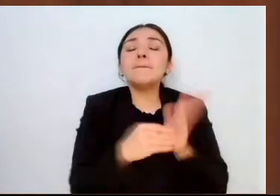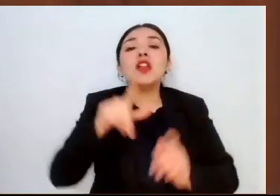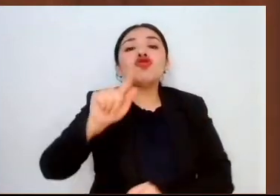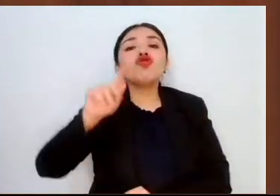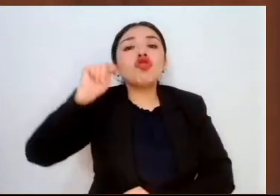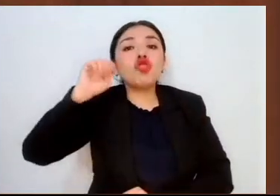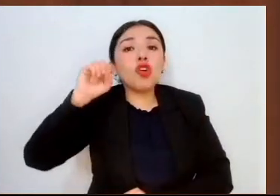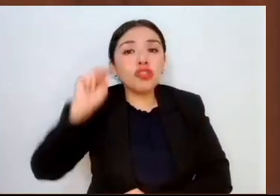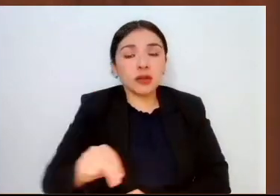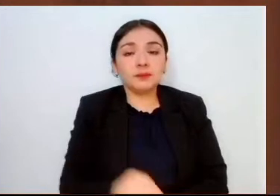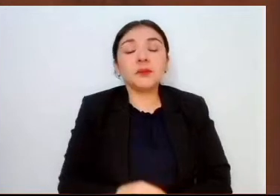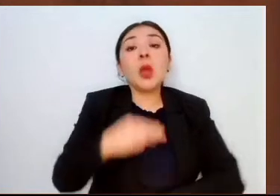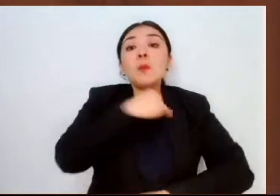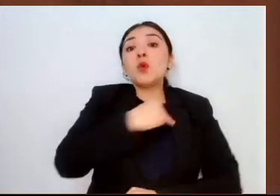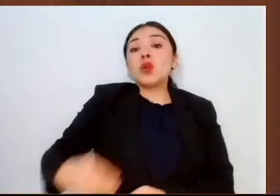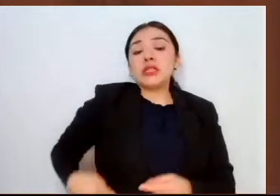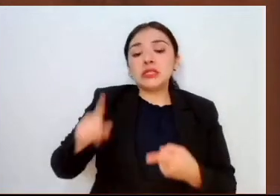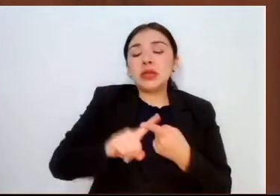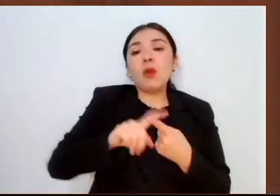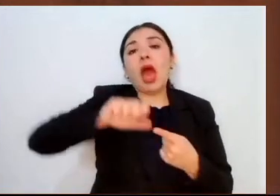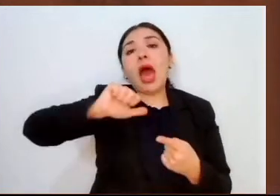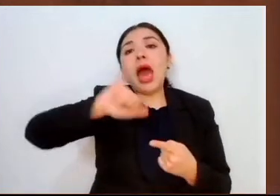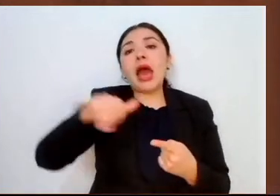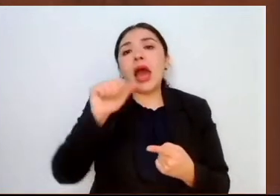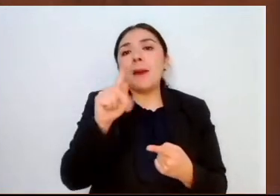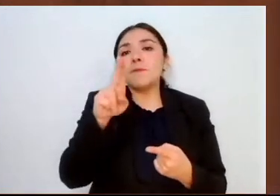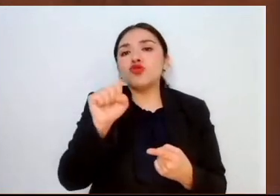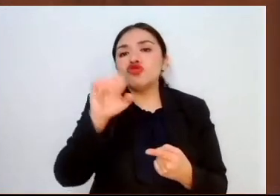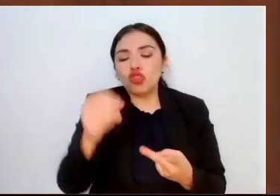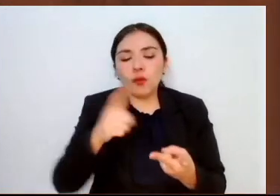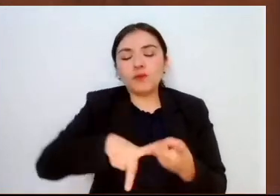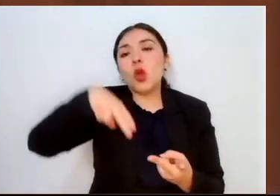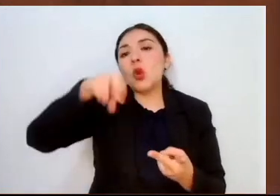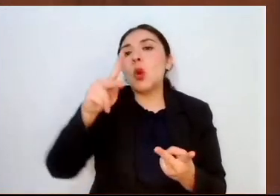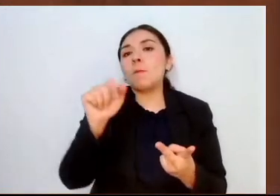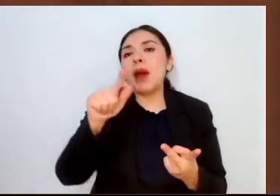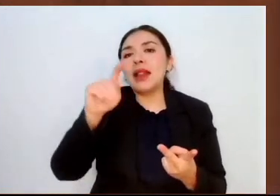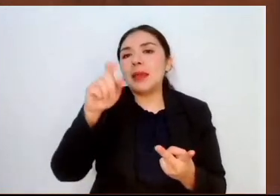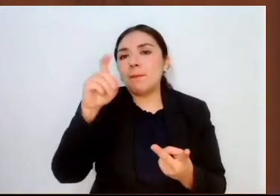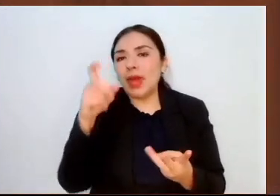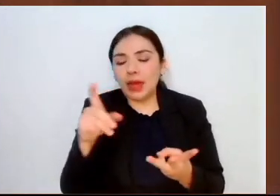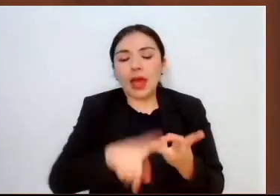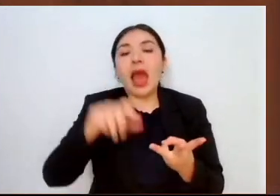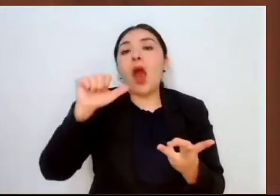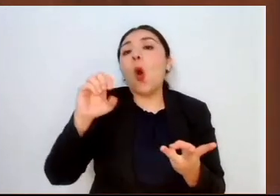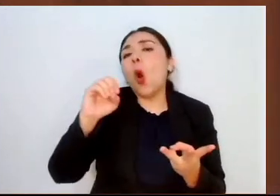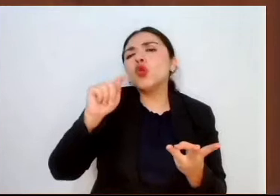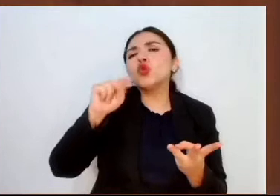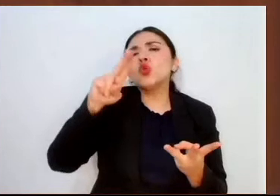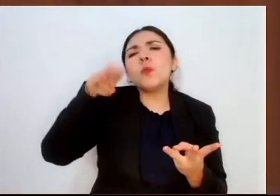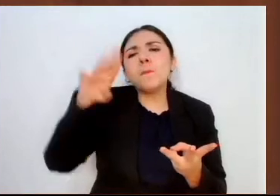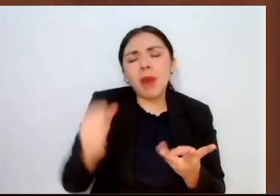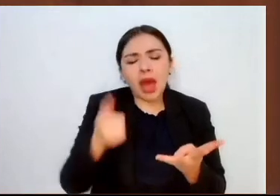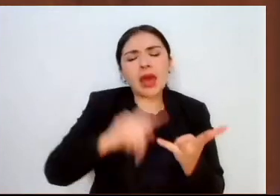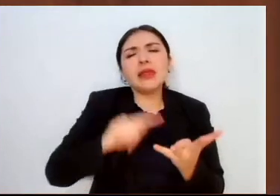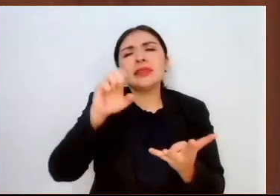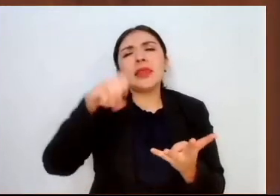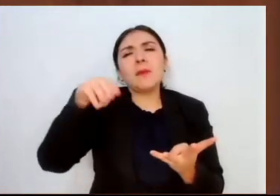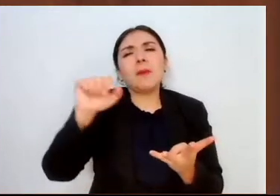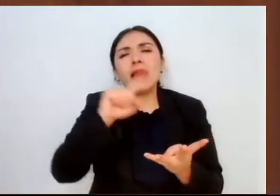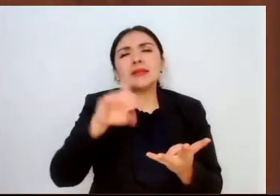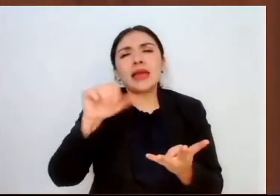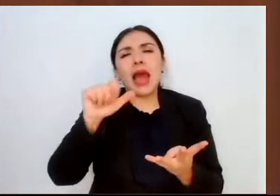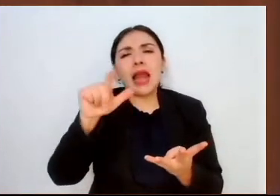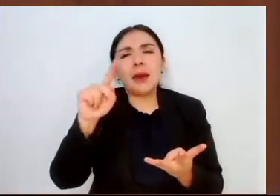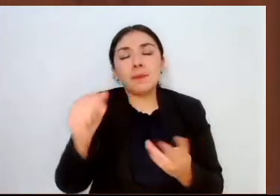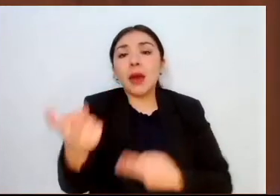municipios de Ajapusco, Hueypoxtla, Nopaltepec, Otumba y Temazcalapa producen 40 mil